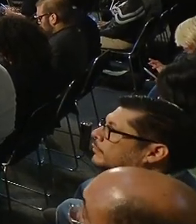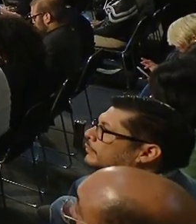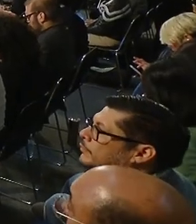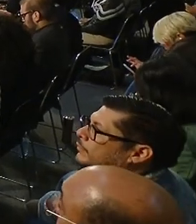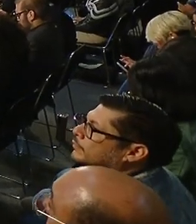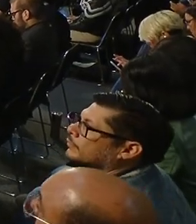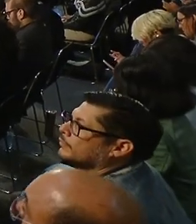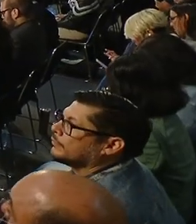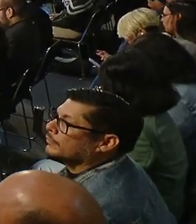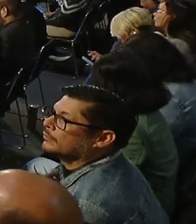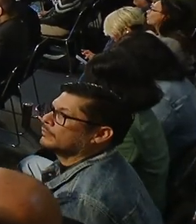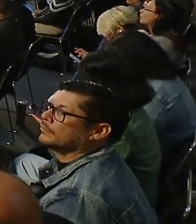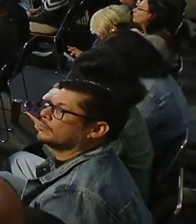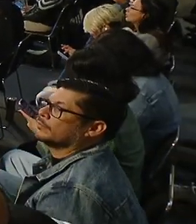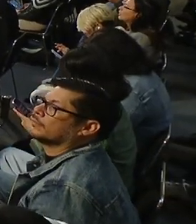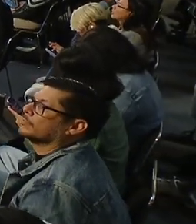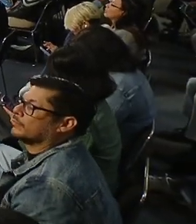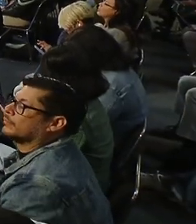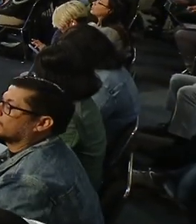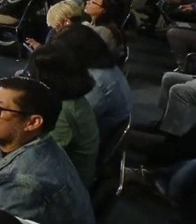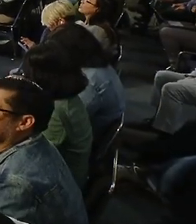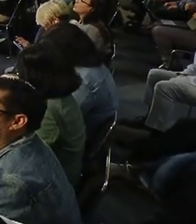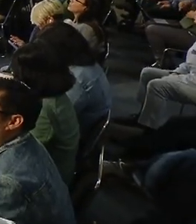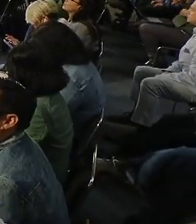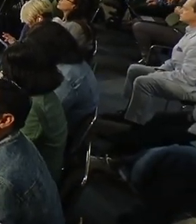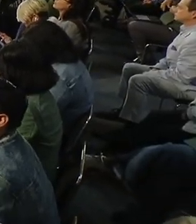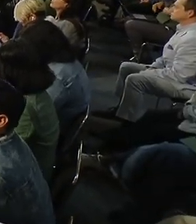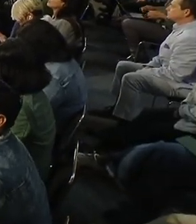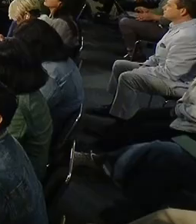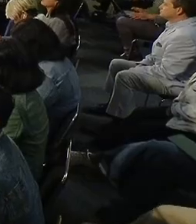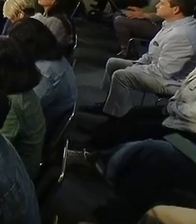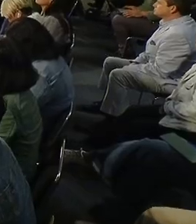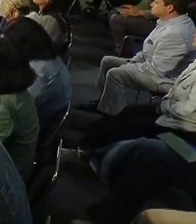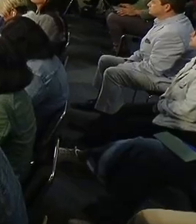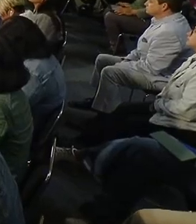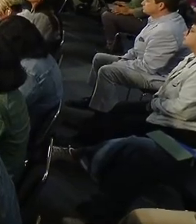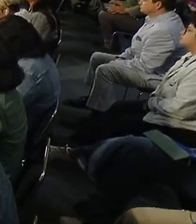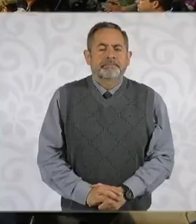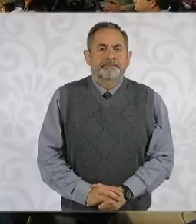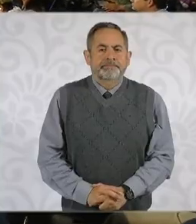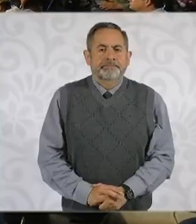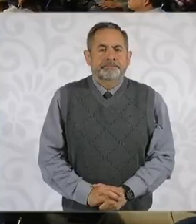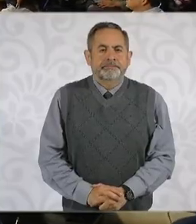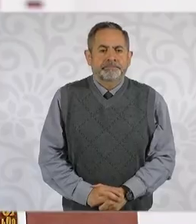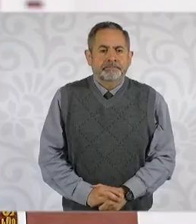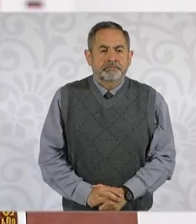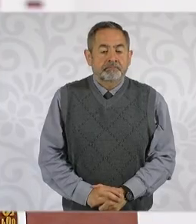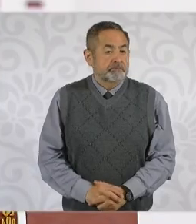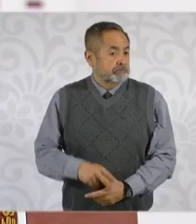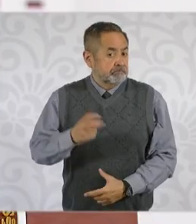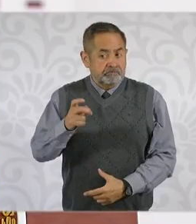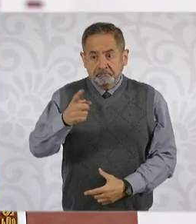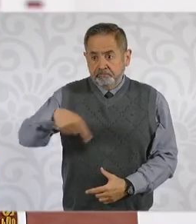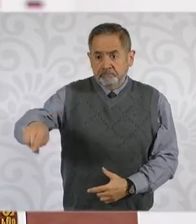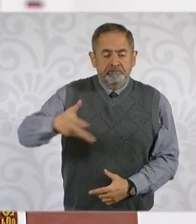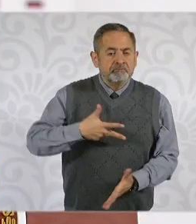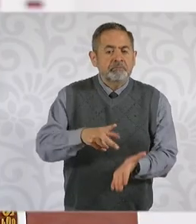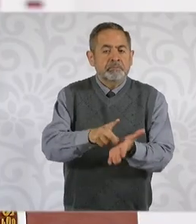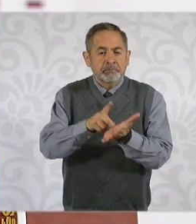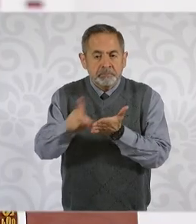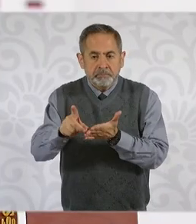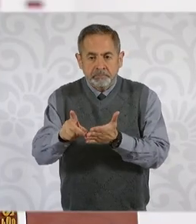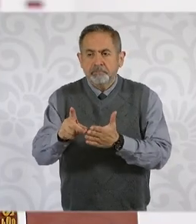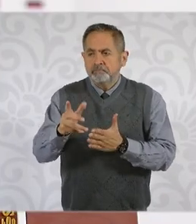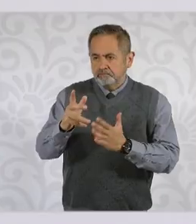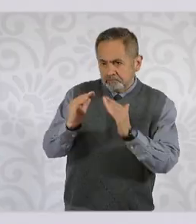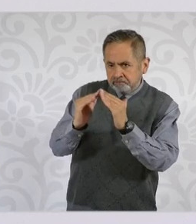generar vivienda para quien más lo necesita. Ese es el objetivo el derecho a la vivienda, el derecho a un